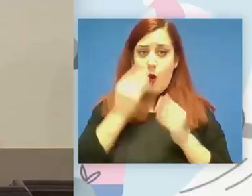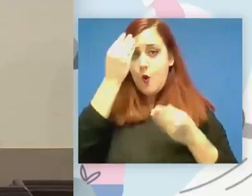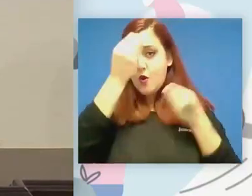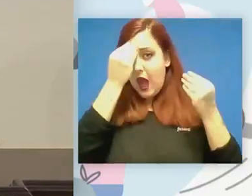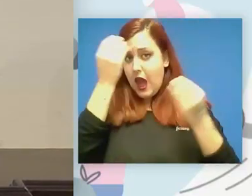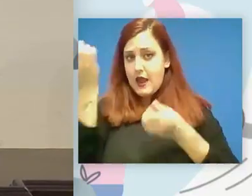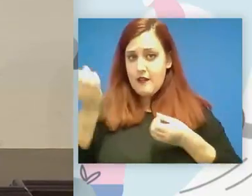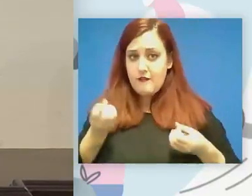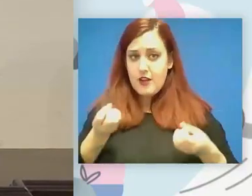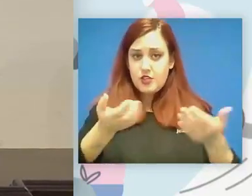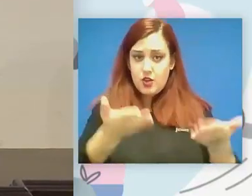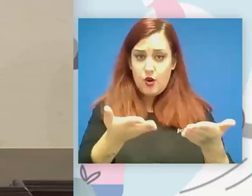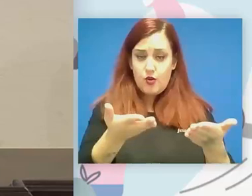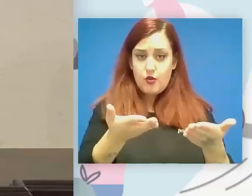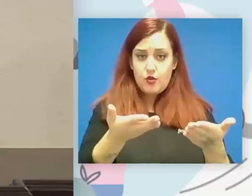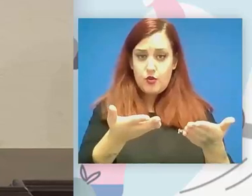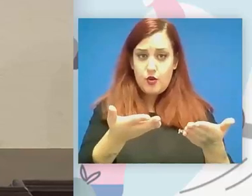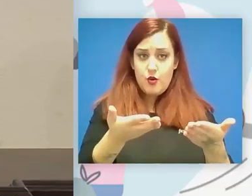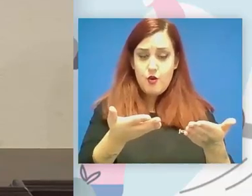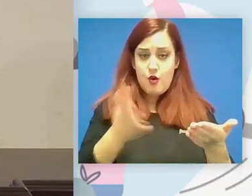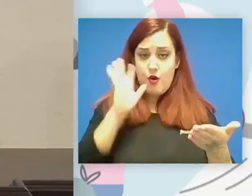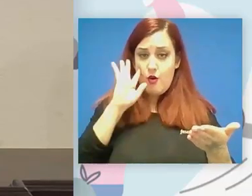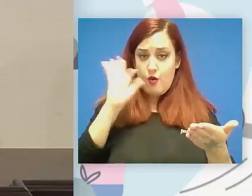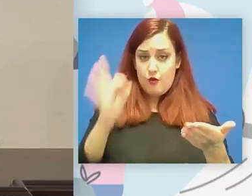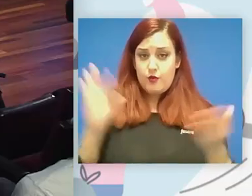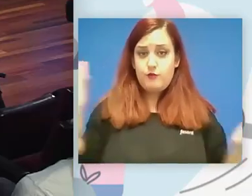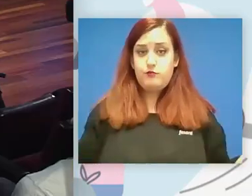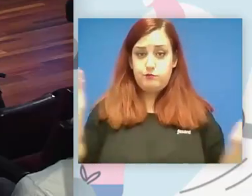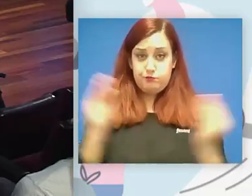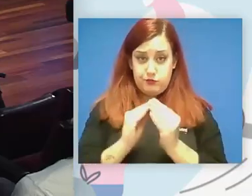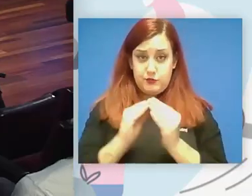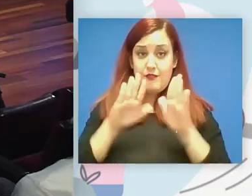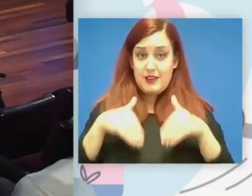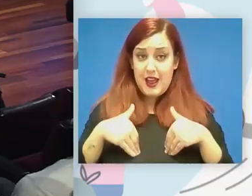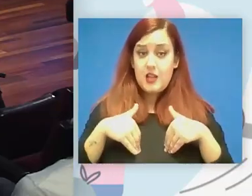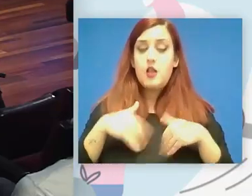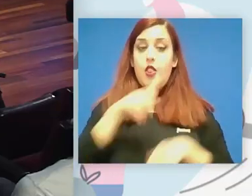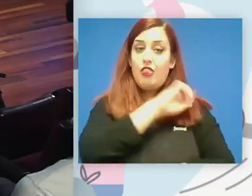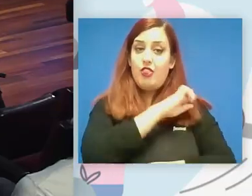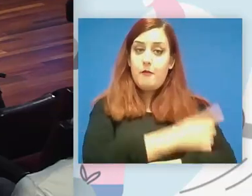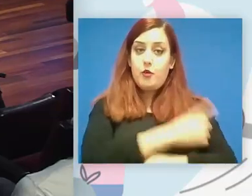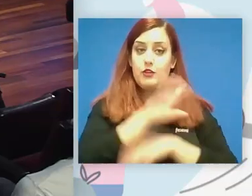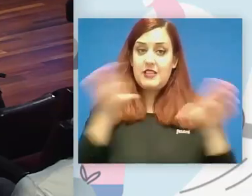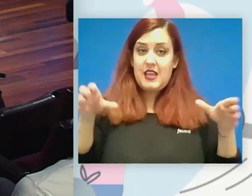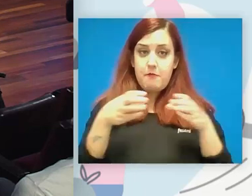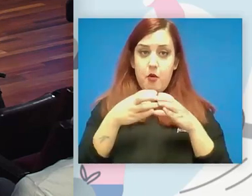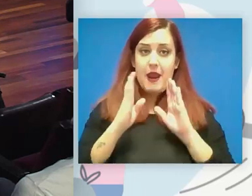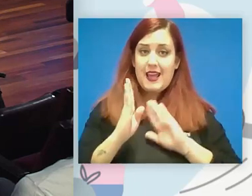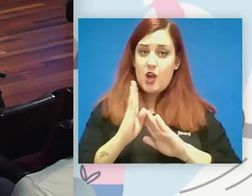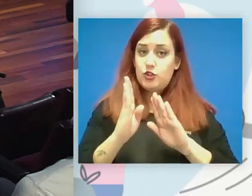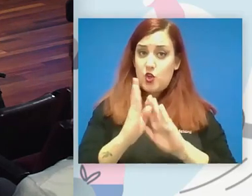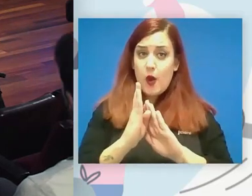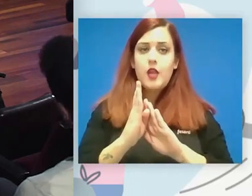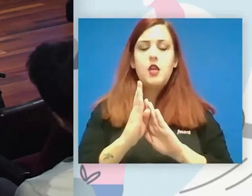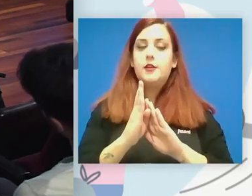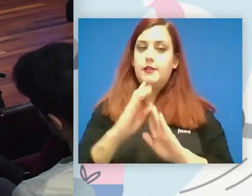sí que bueno pues estoy contigo en la reflexión de que los deportes de equipo cuesta mucho mantenerlos y bueno